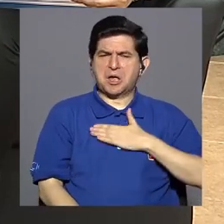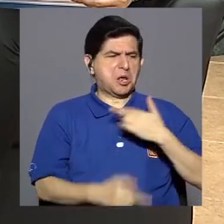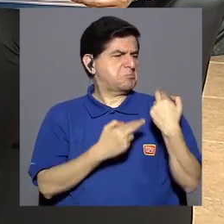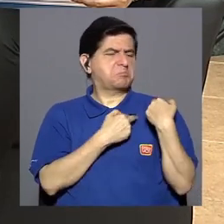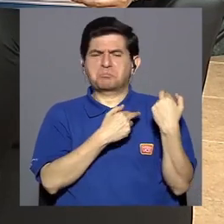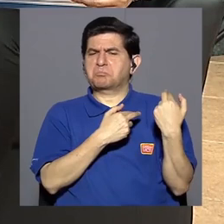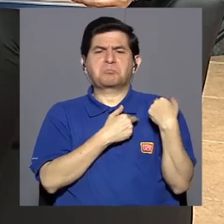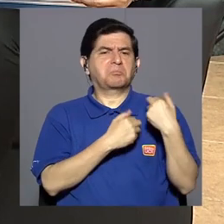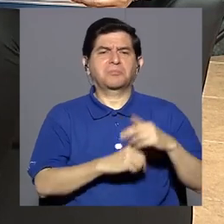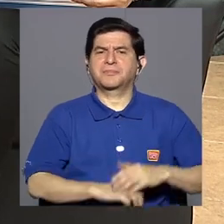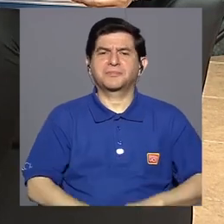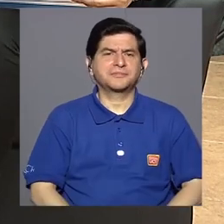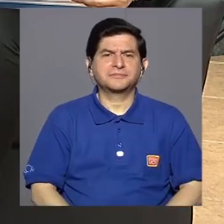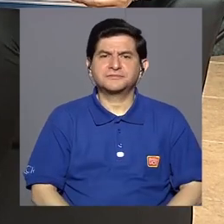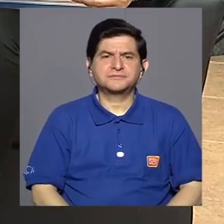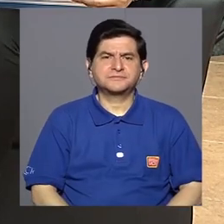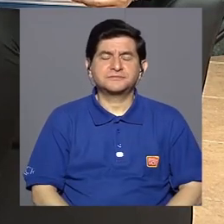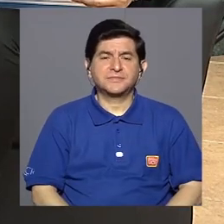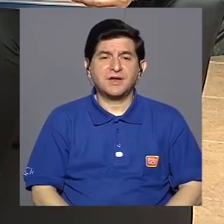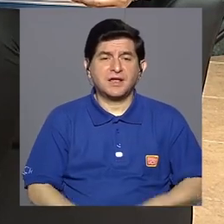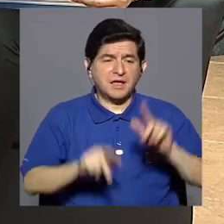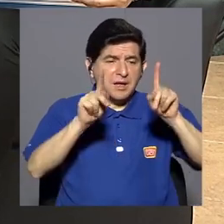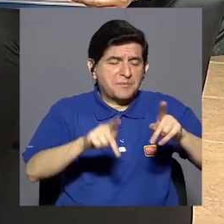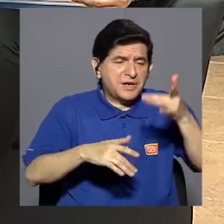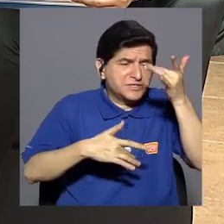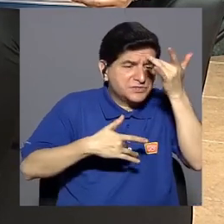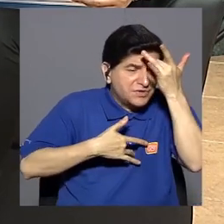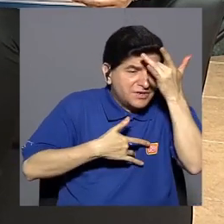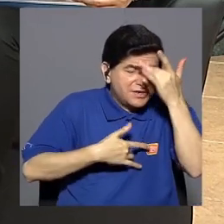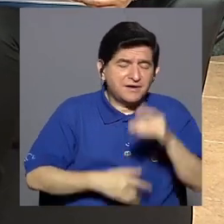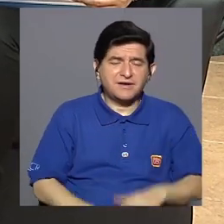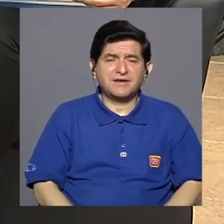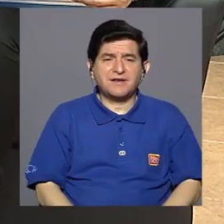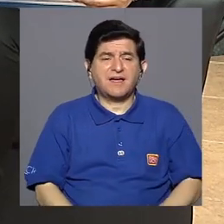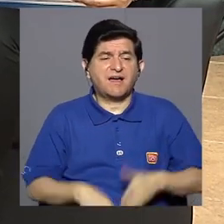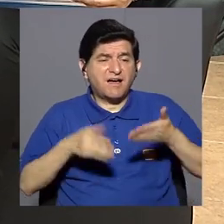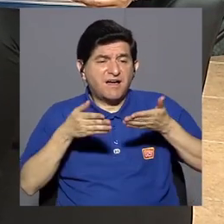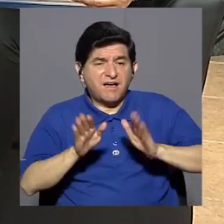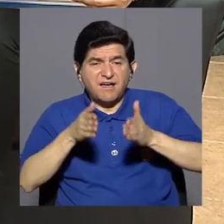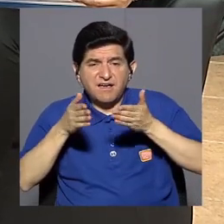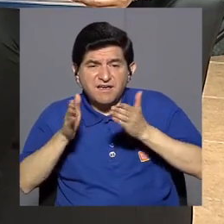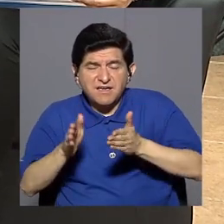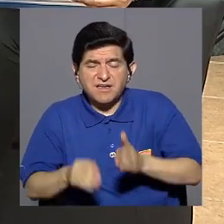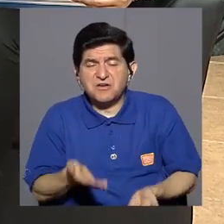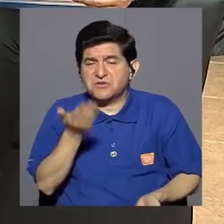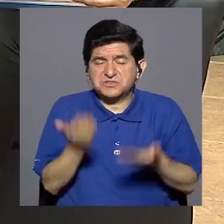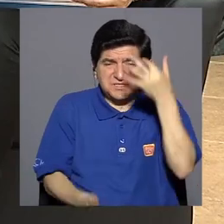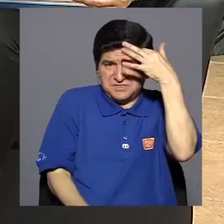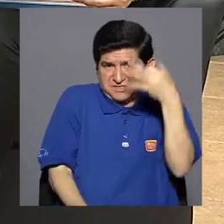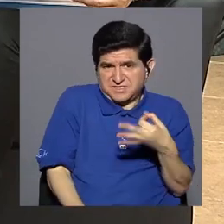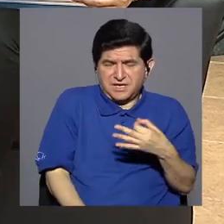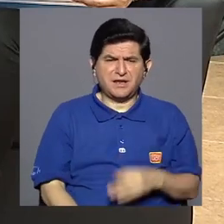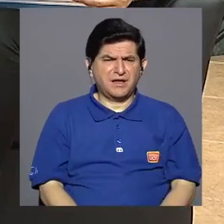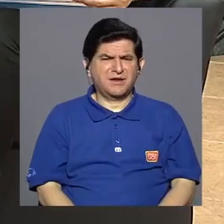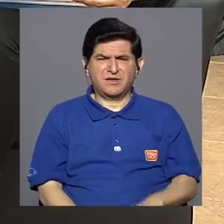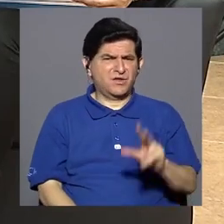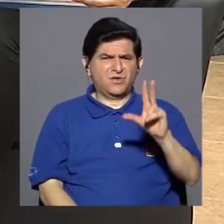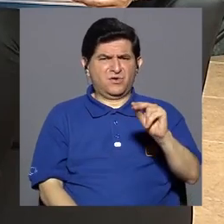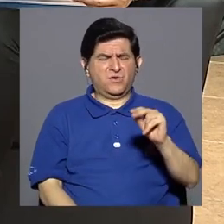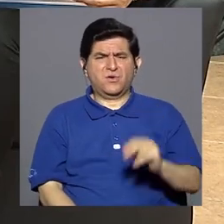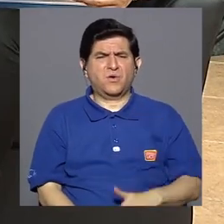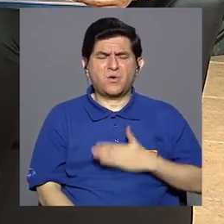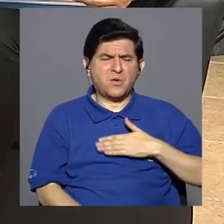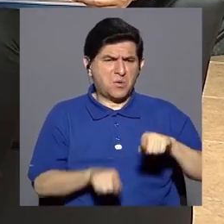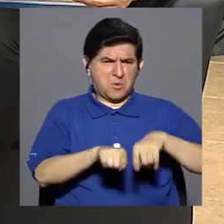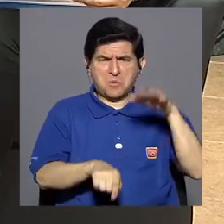corresponde. Que el paciente enfermó y muchos de los hijos del paciente pueden creer, no, pero